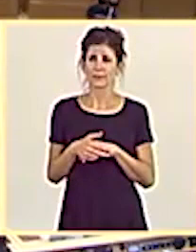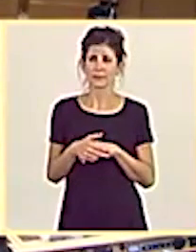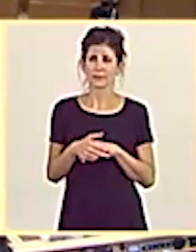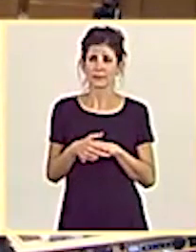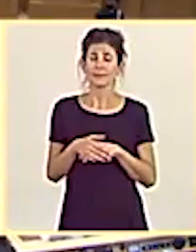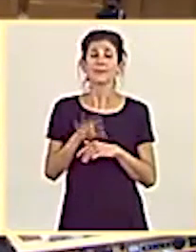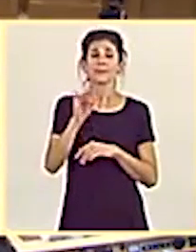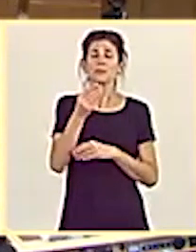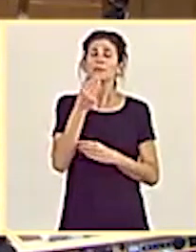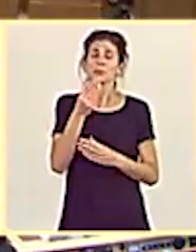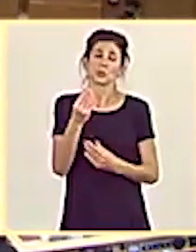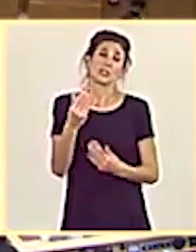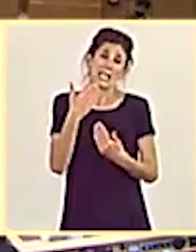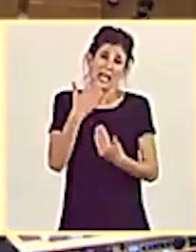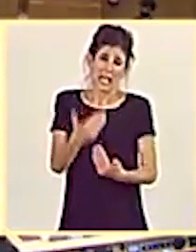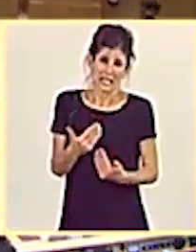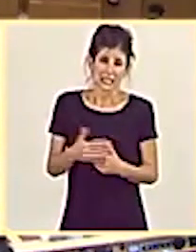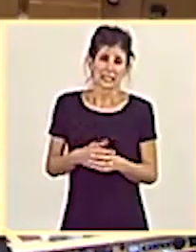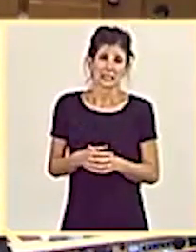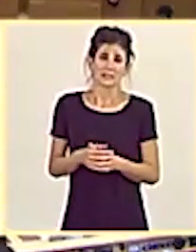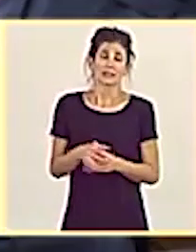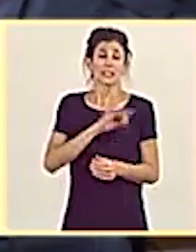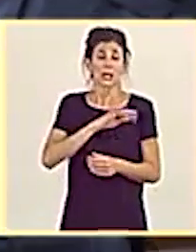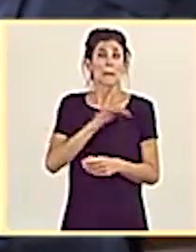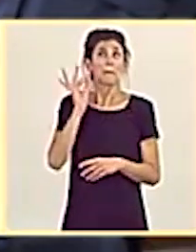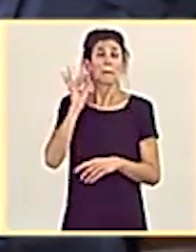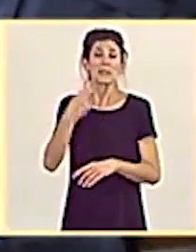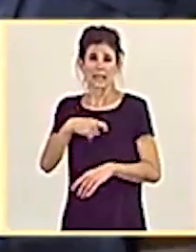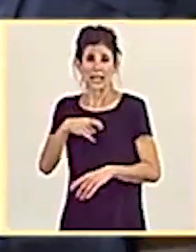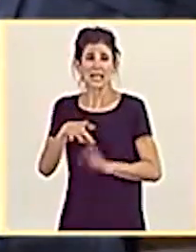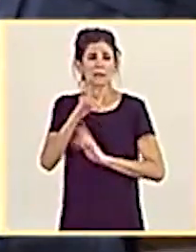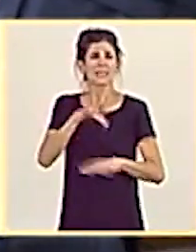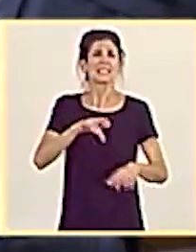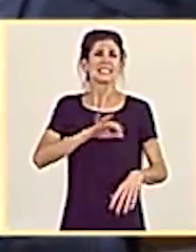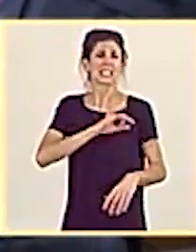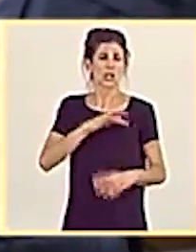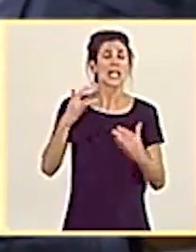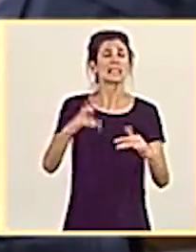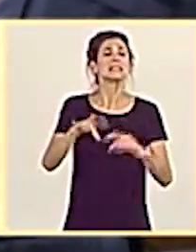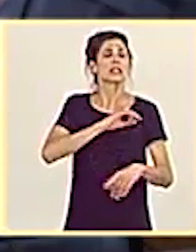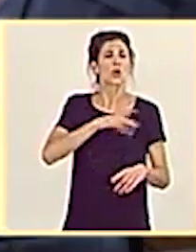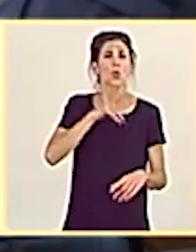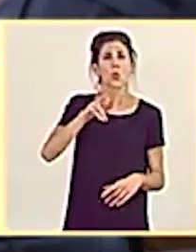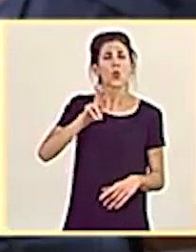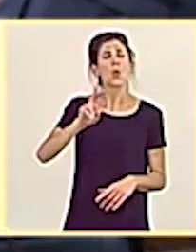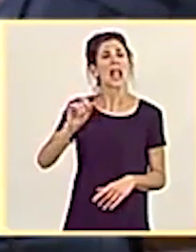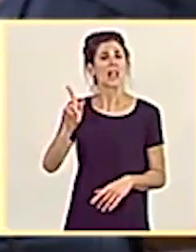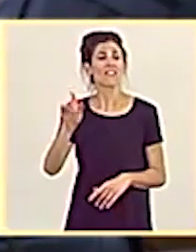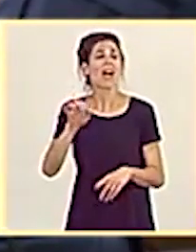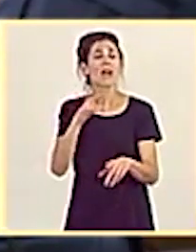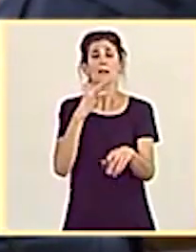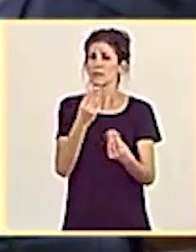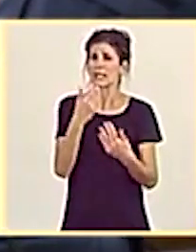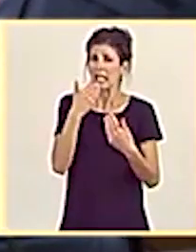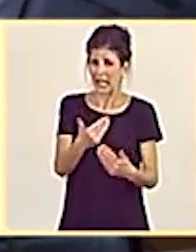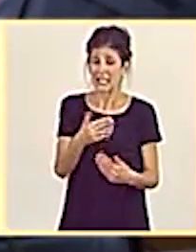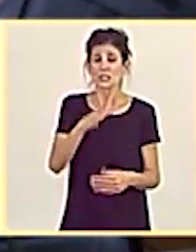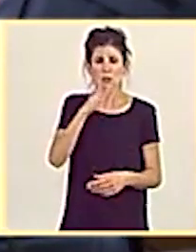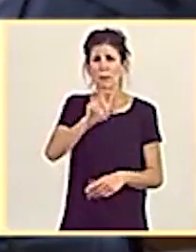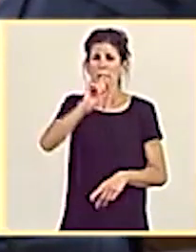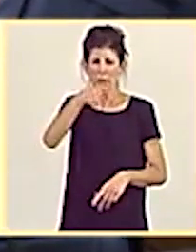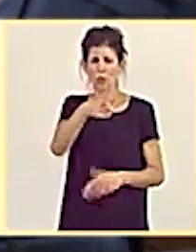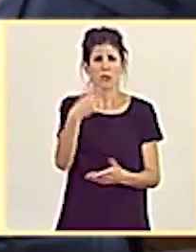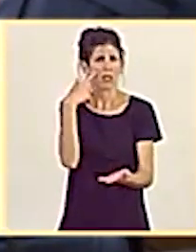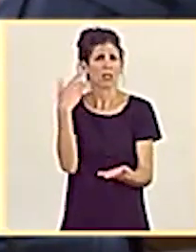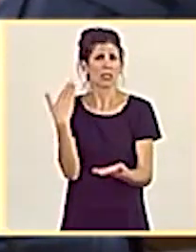Sí, muchas gracias, señora presidenta, señorías, señor Huelva. Muchas gracias porque, primero, demuestra